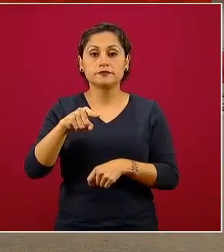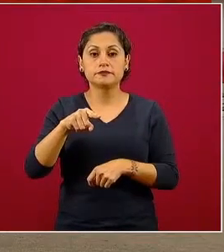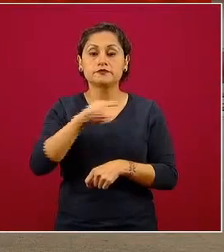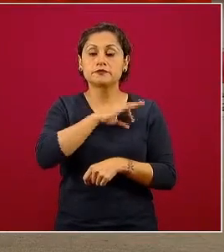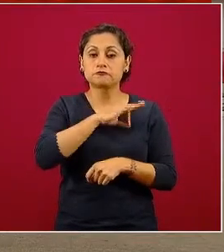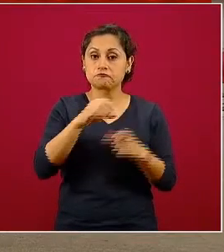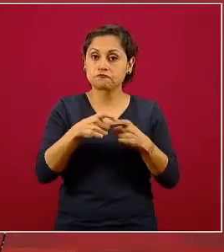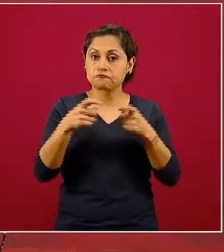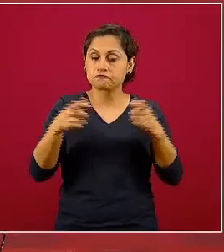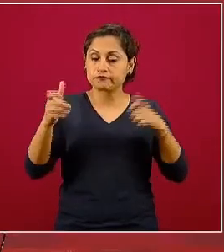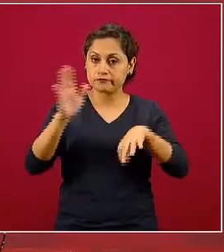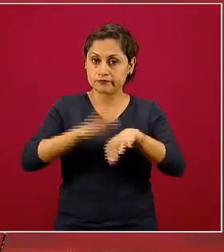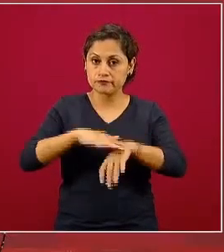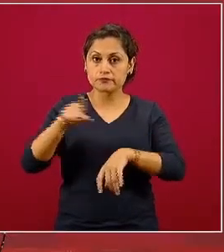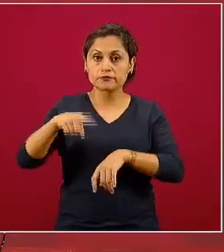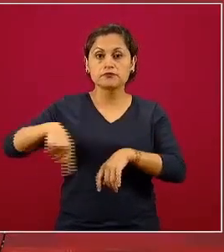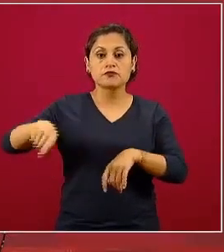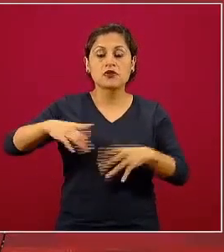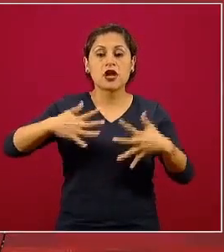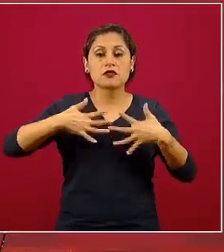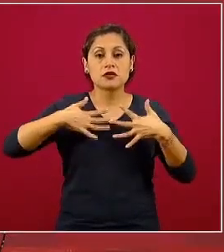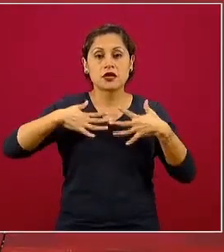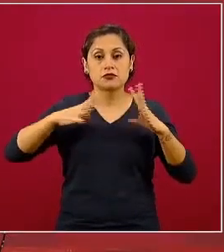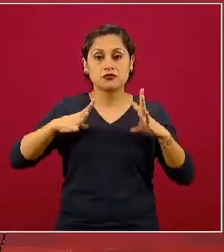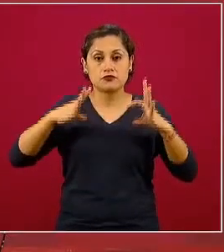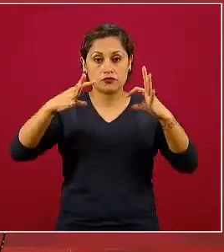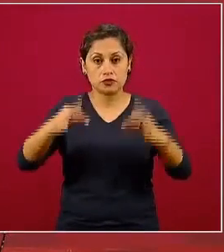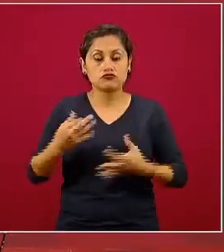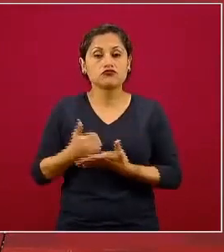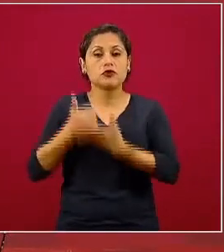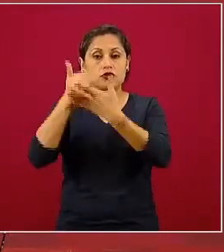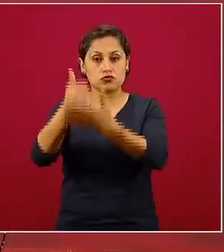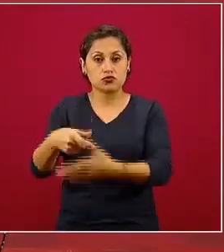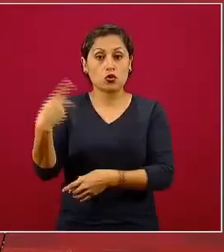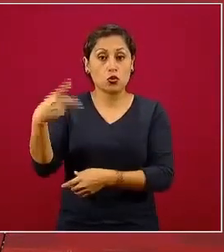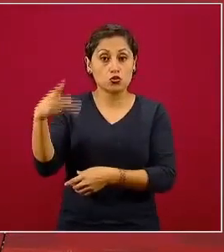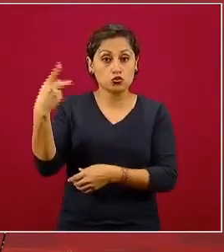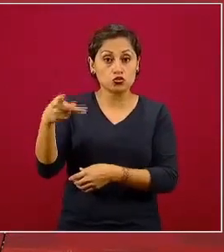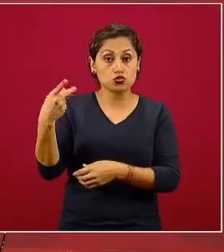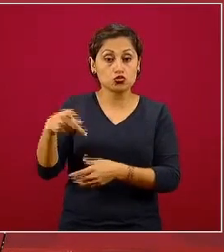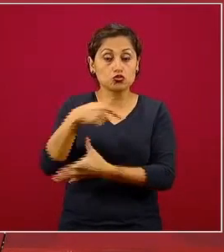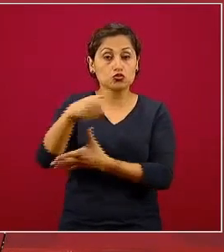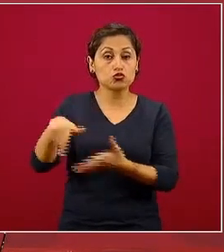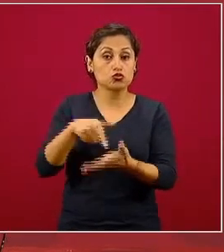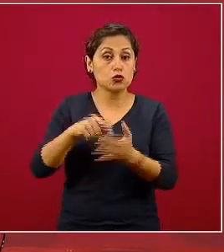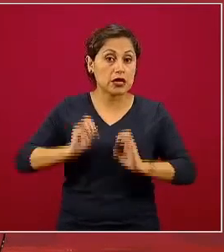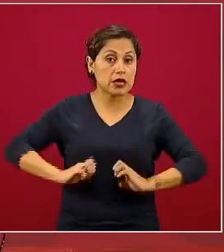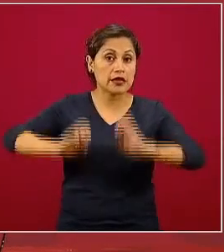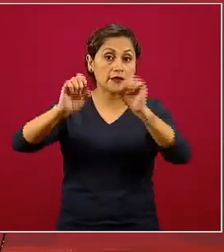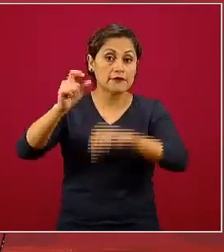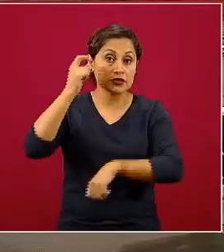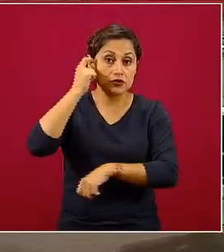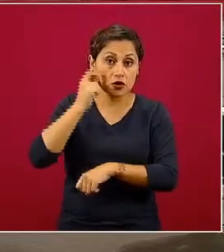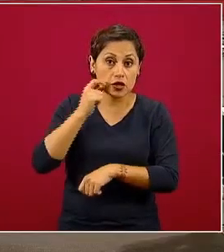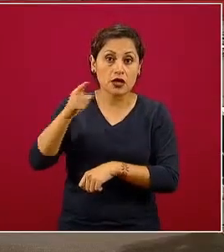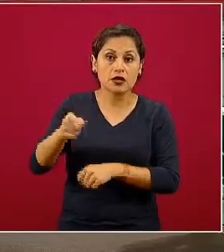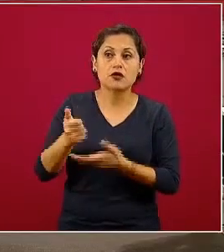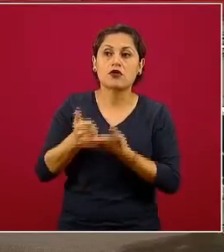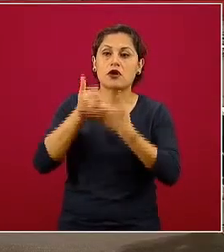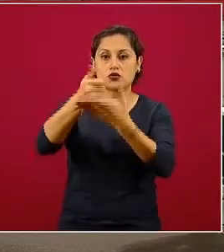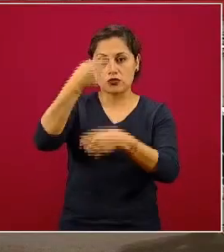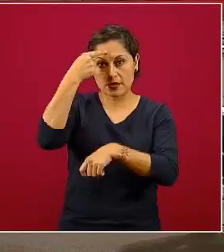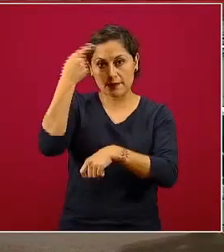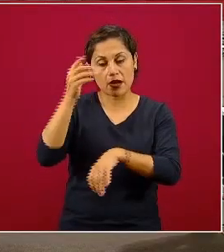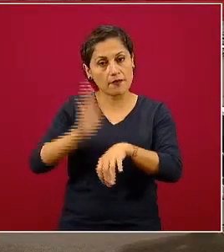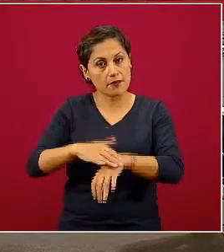fue contribuida por la Fundación Teletón que en sus instalaciones en Guerrero nos permitió ampliar la capacidad. Y en